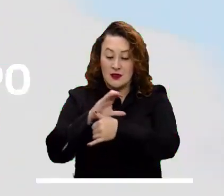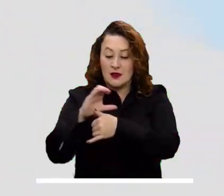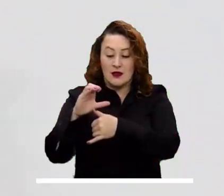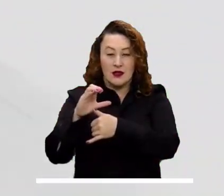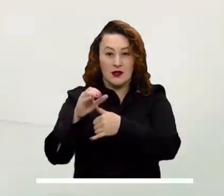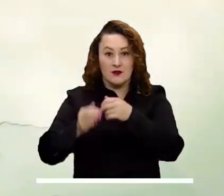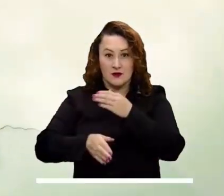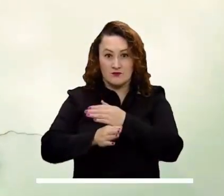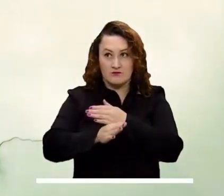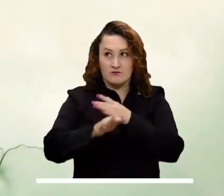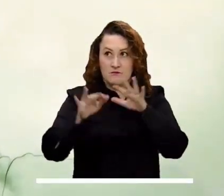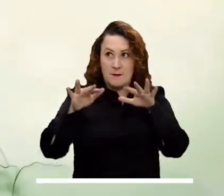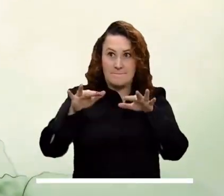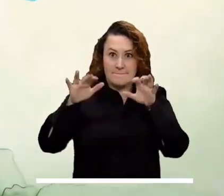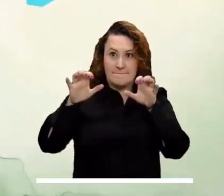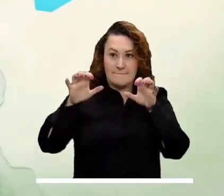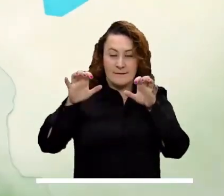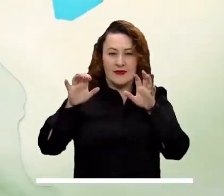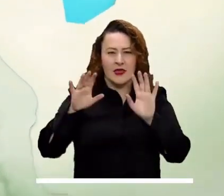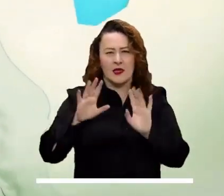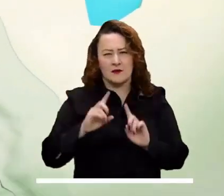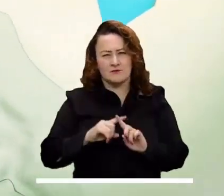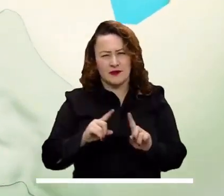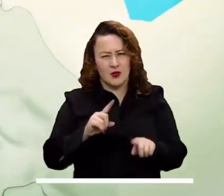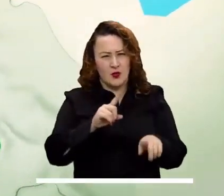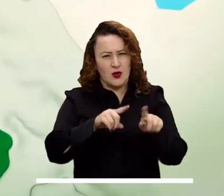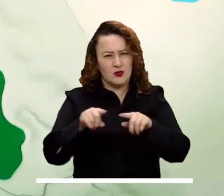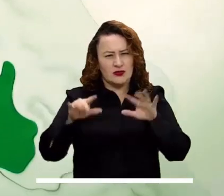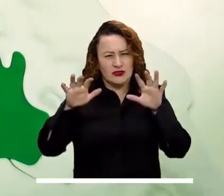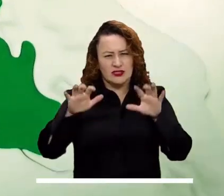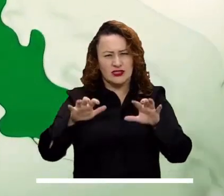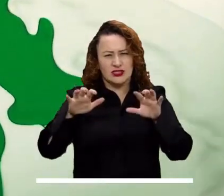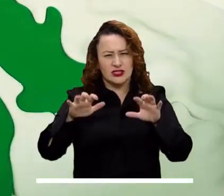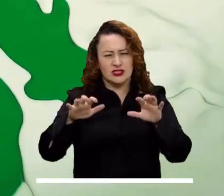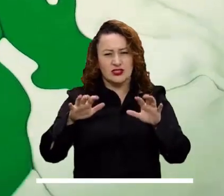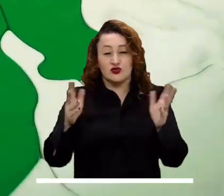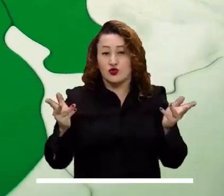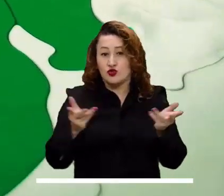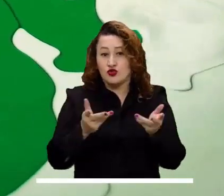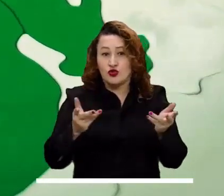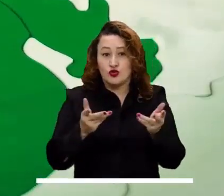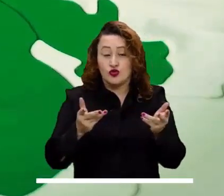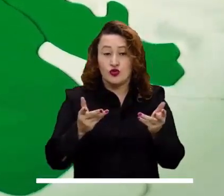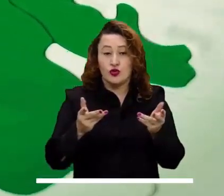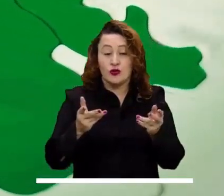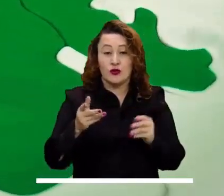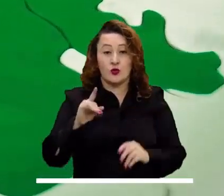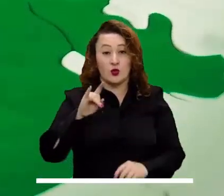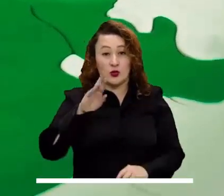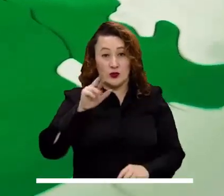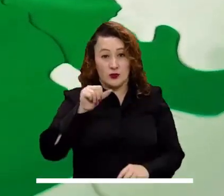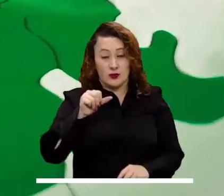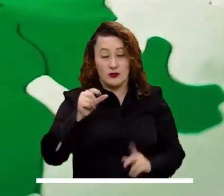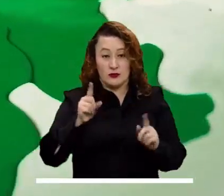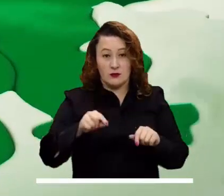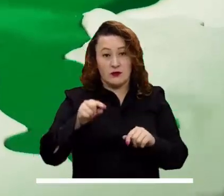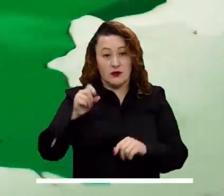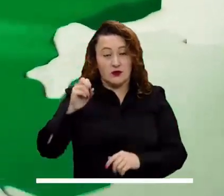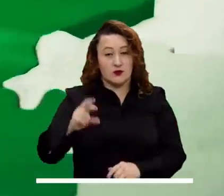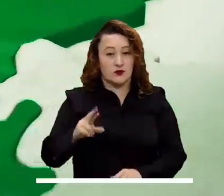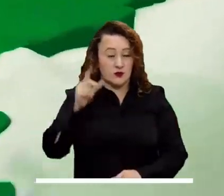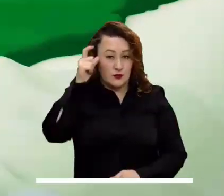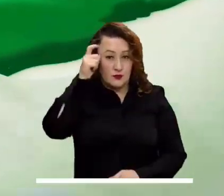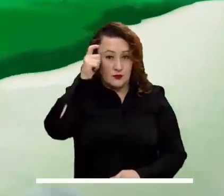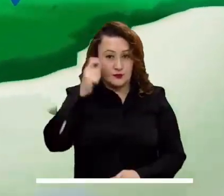En el Caribe continuarán las condiciones secas, sin embargo, algunas lluvias podrían presentarse en el Golfo de Urabá